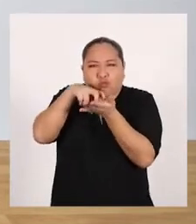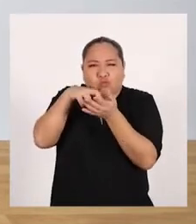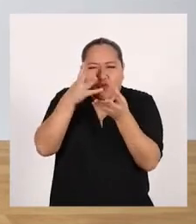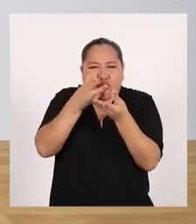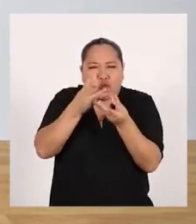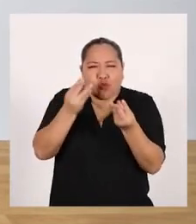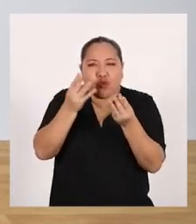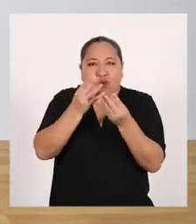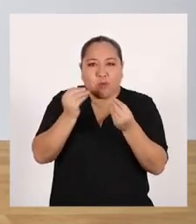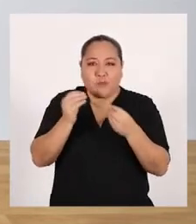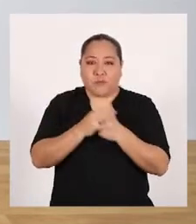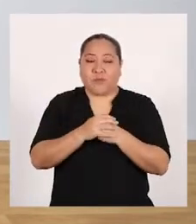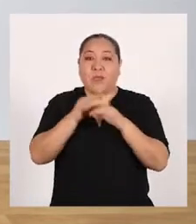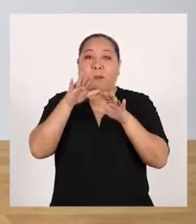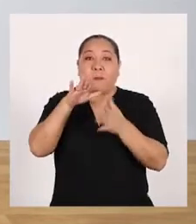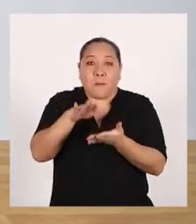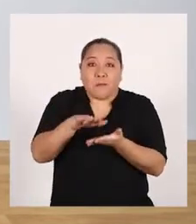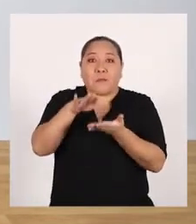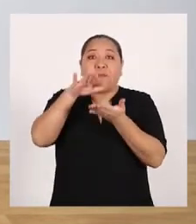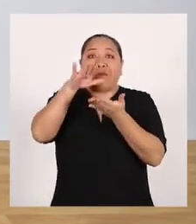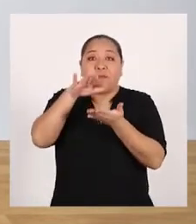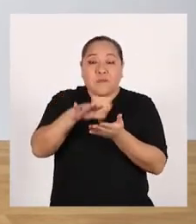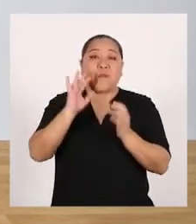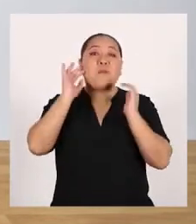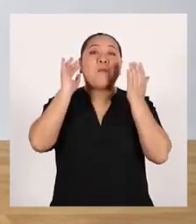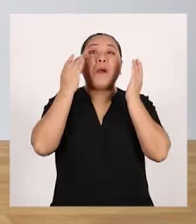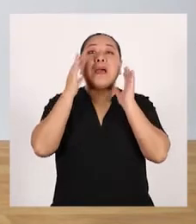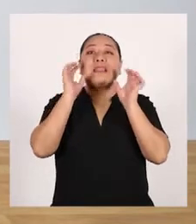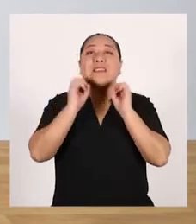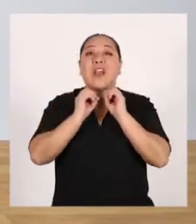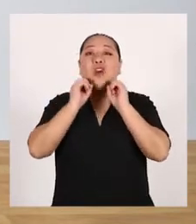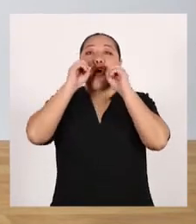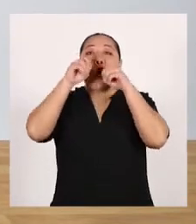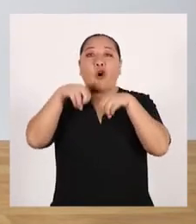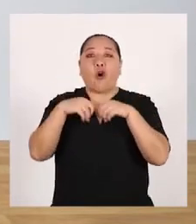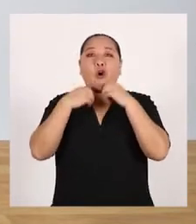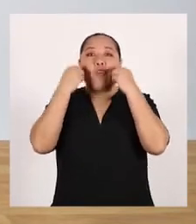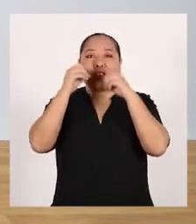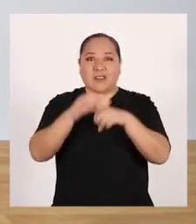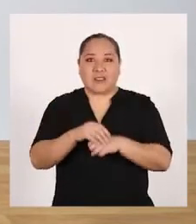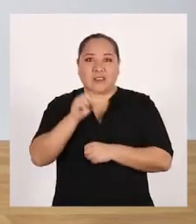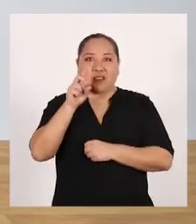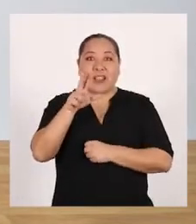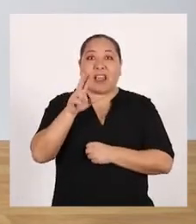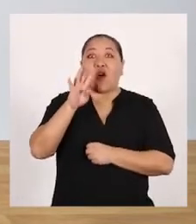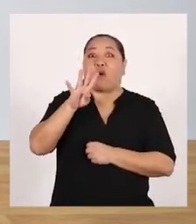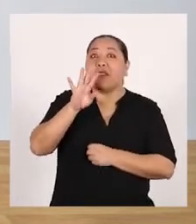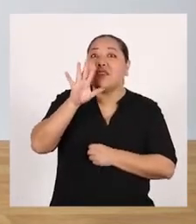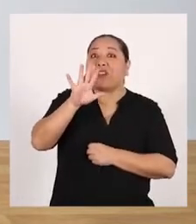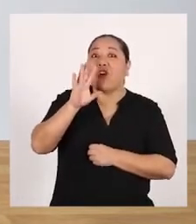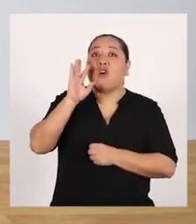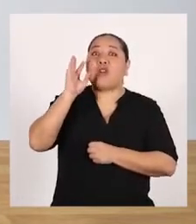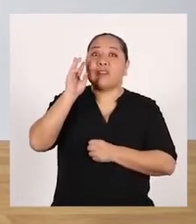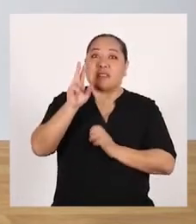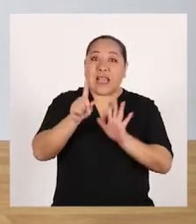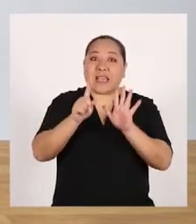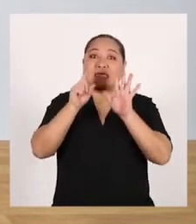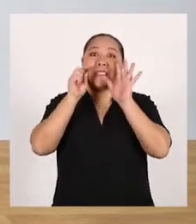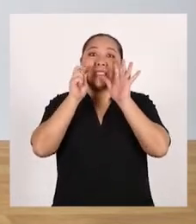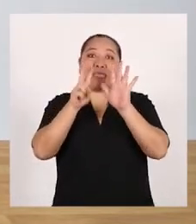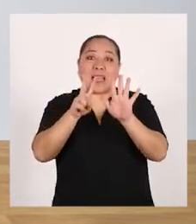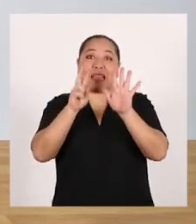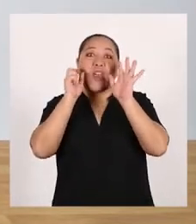Muy bien. Para agarrar ritmo como si fuésemos las zonas del mar. 1, 2, 3, 4, 5,